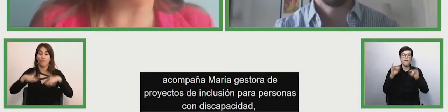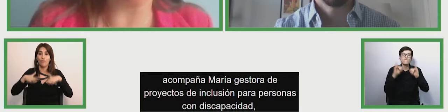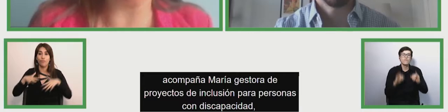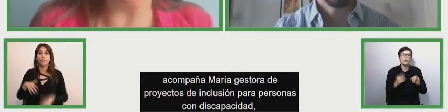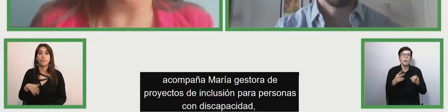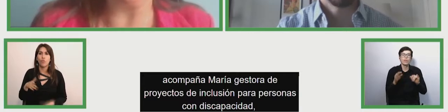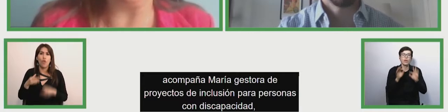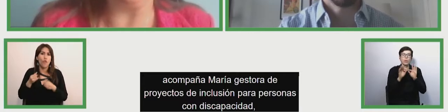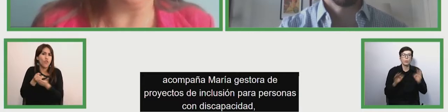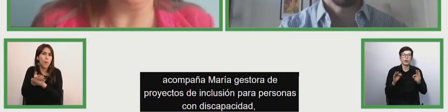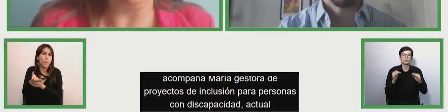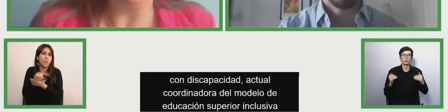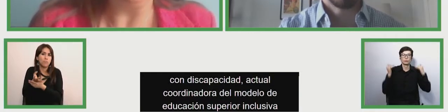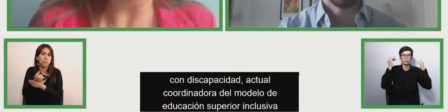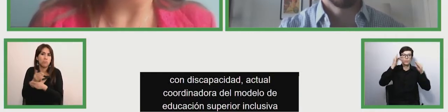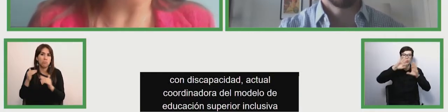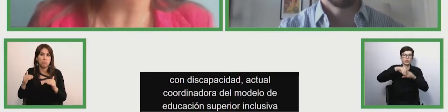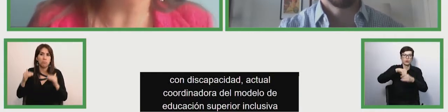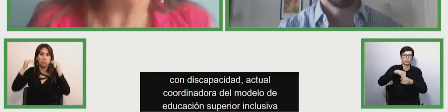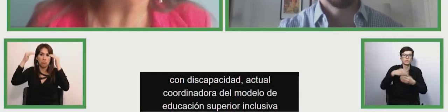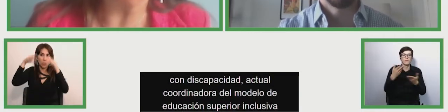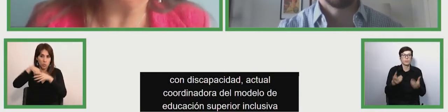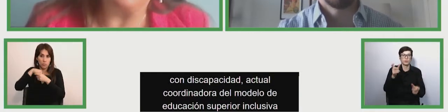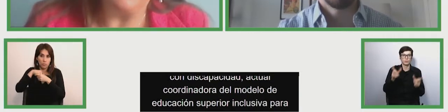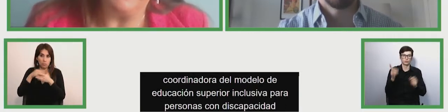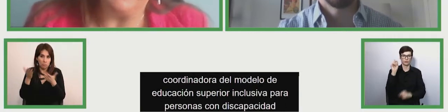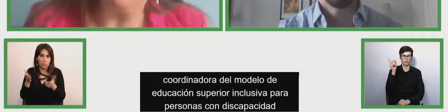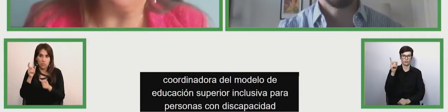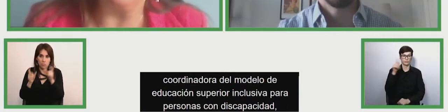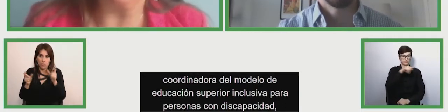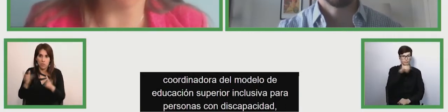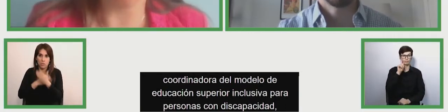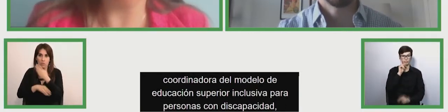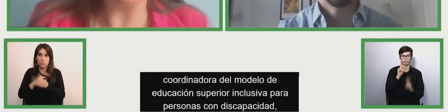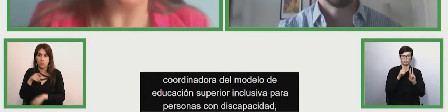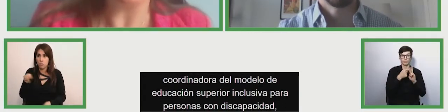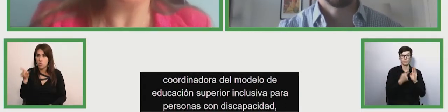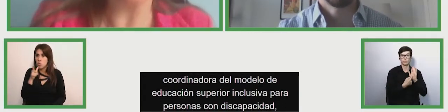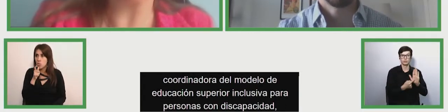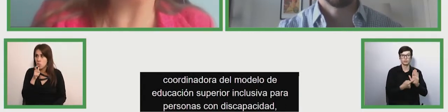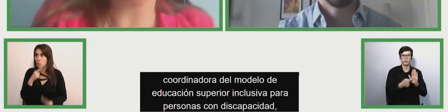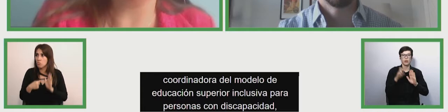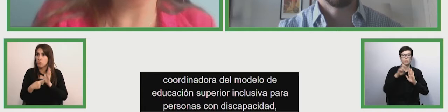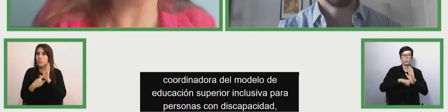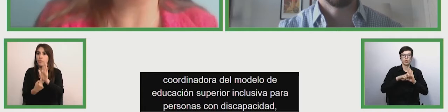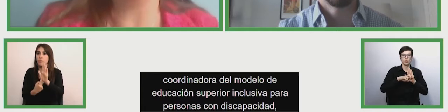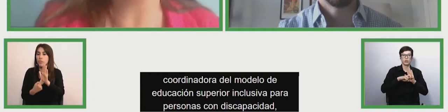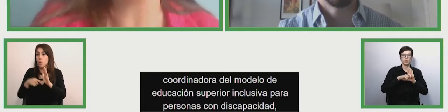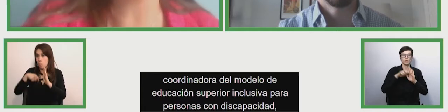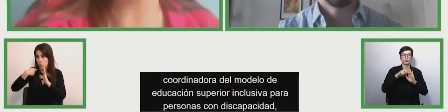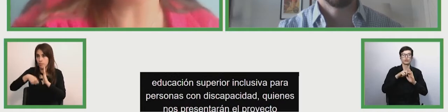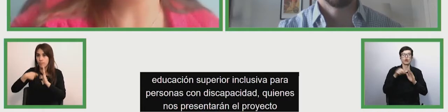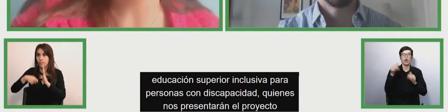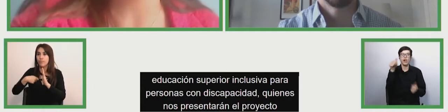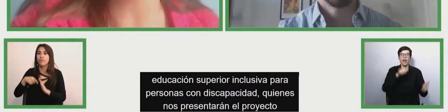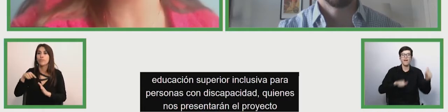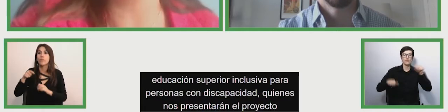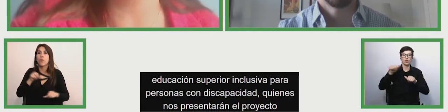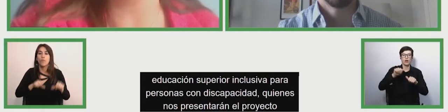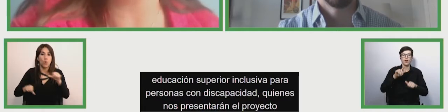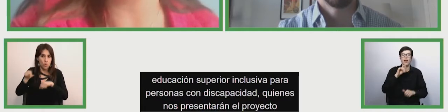personas con discapacidad, quienes nos presentarán el proyecto DIA Laboratorio de Innovación Inclusiva